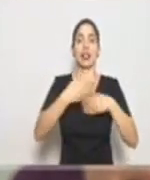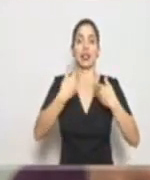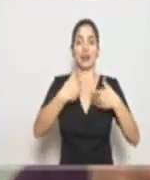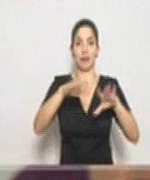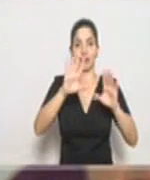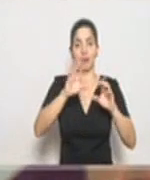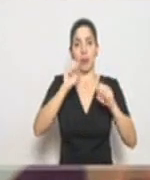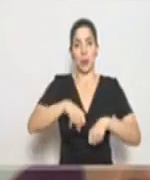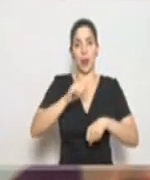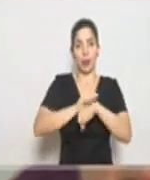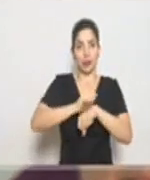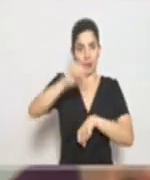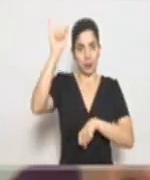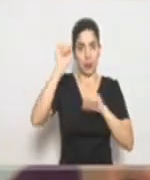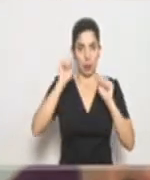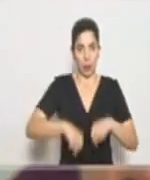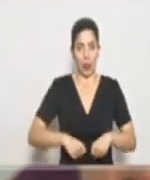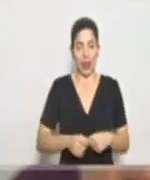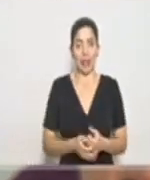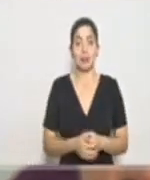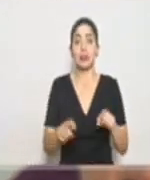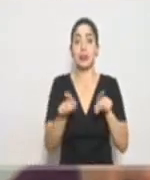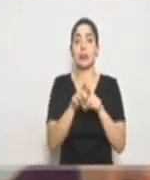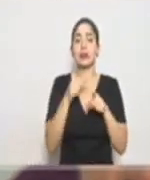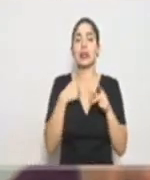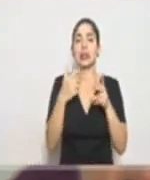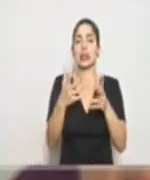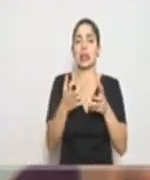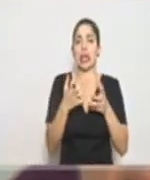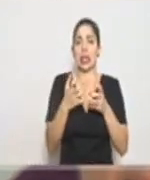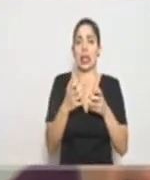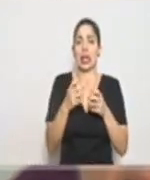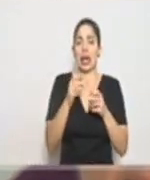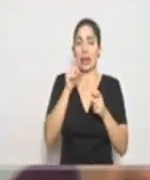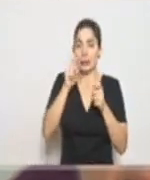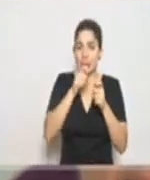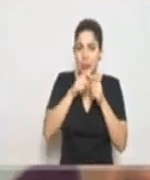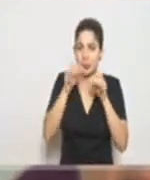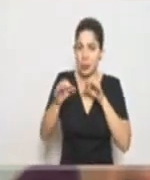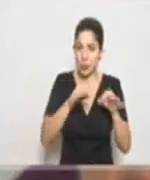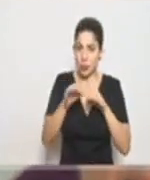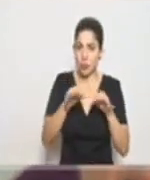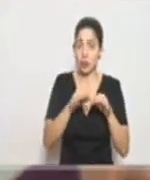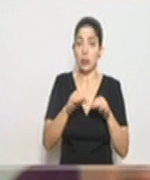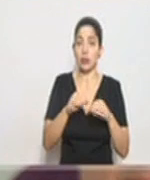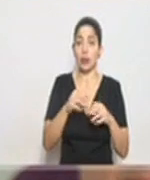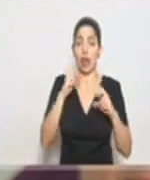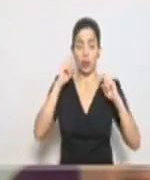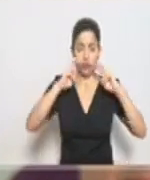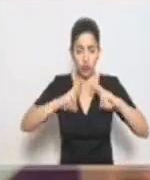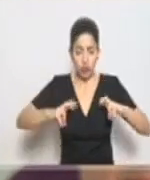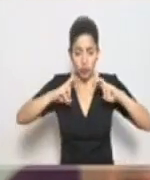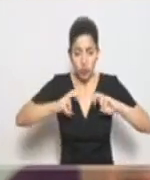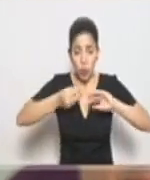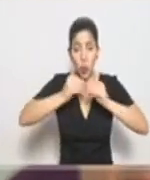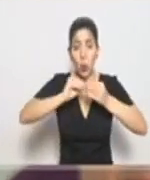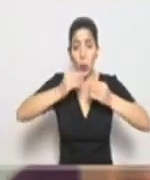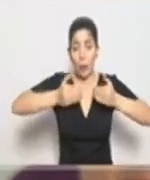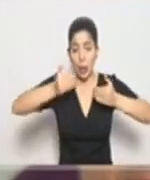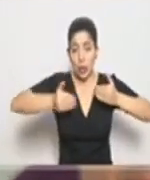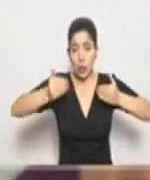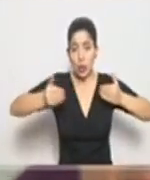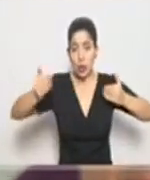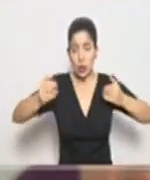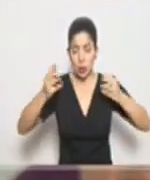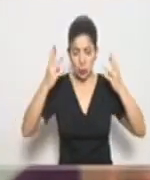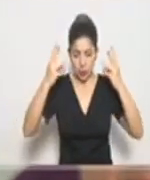salir del país. Yo también quería puntualizar que con respecto a las proyecciones y números, hemos